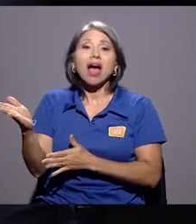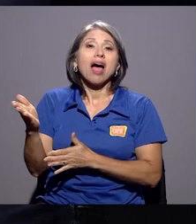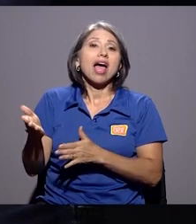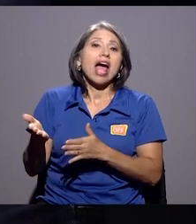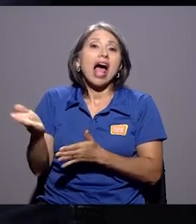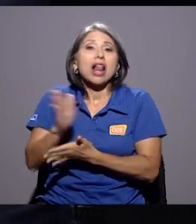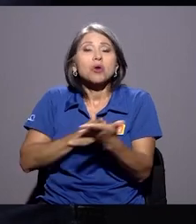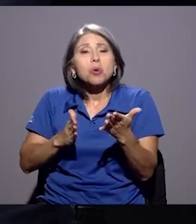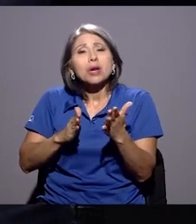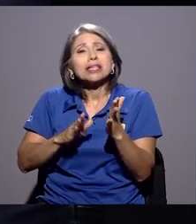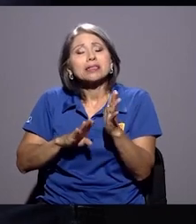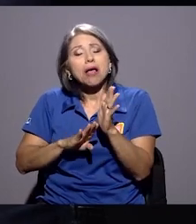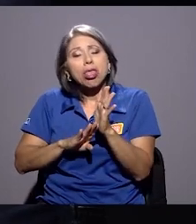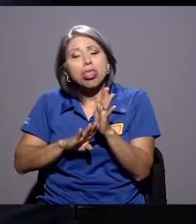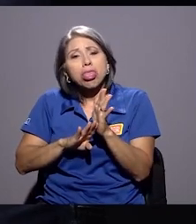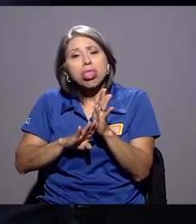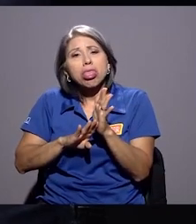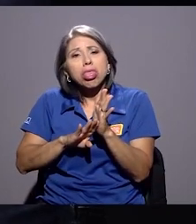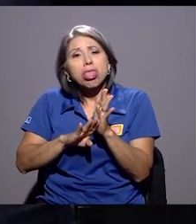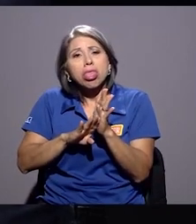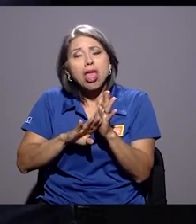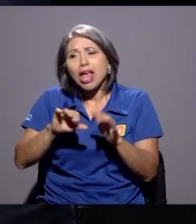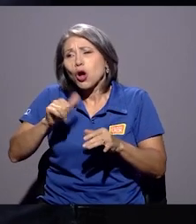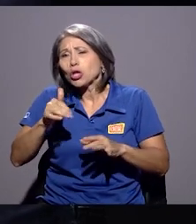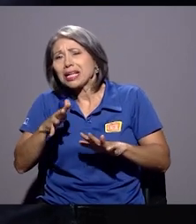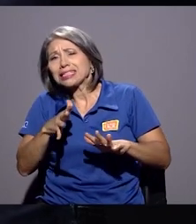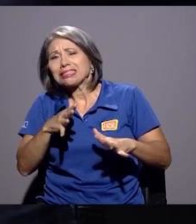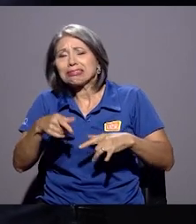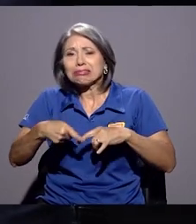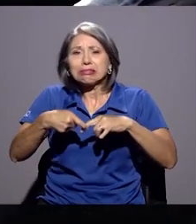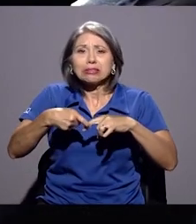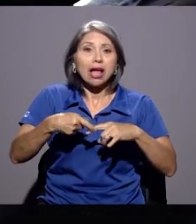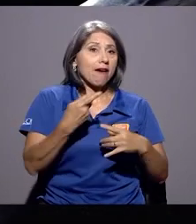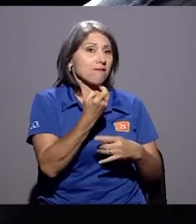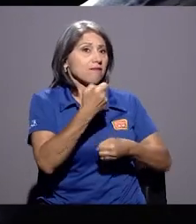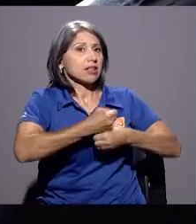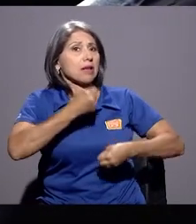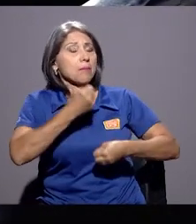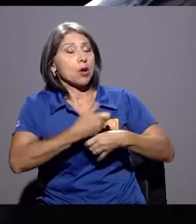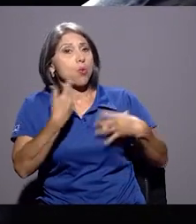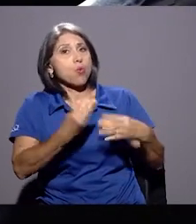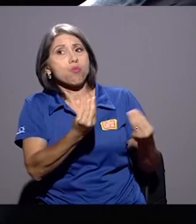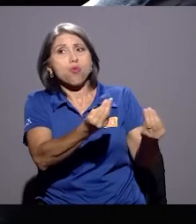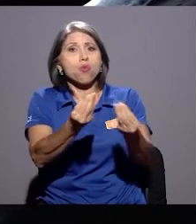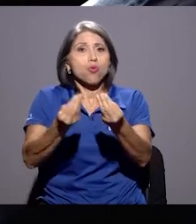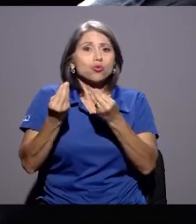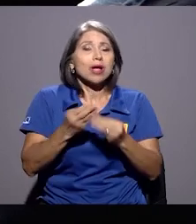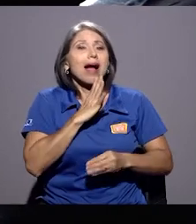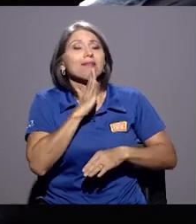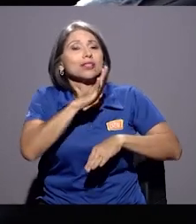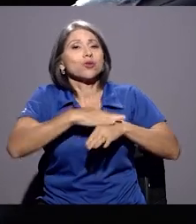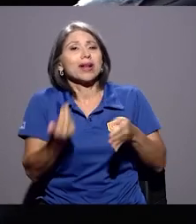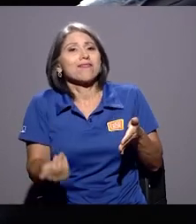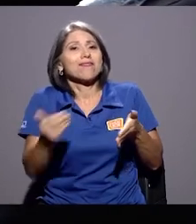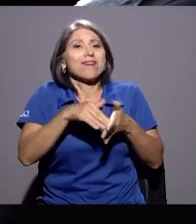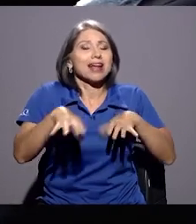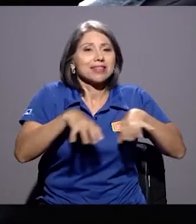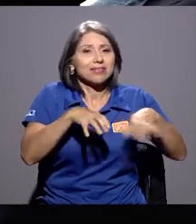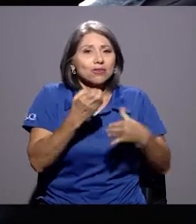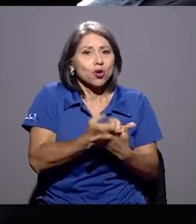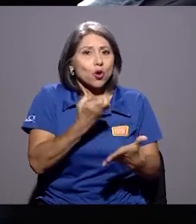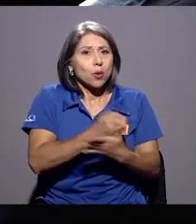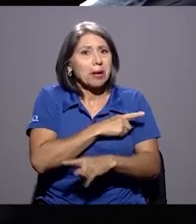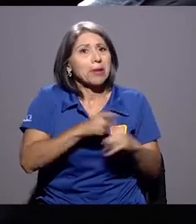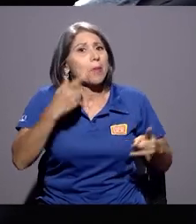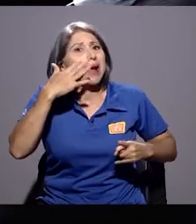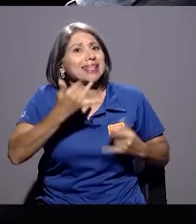sectores hemos decrecido y en otros apenas y estamos... El desempleo nos revienta y nos hablan de reactivación económica cuando en realidad parece que estamos apenas en